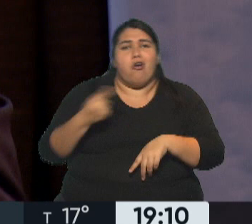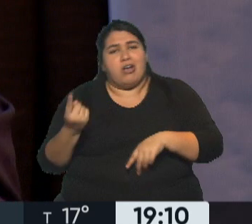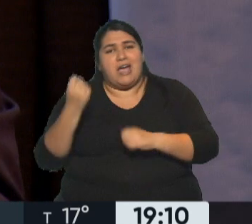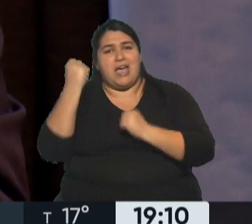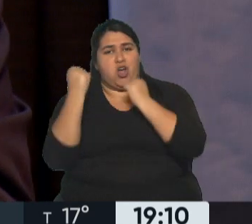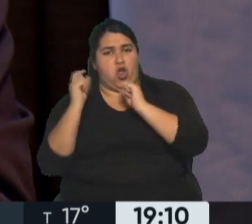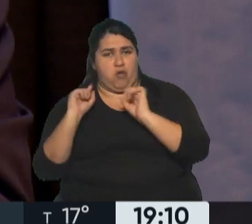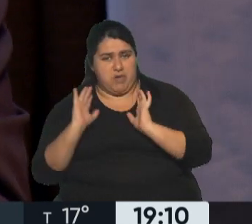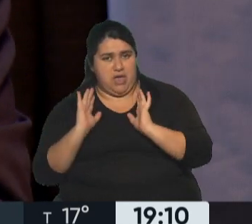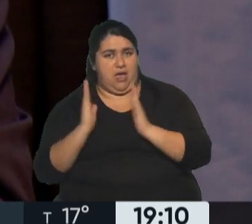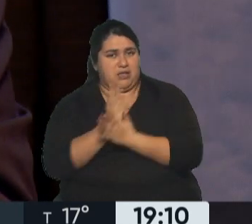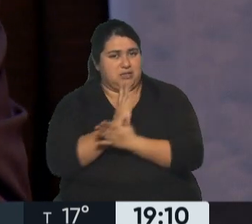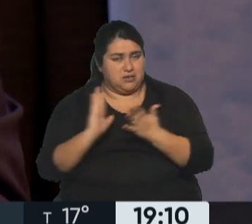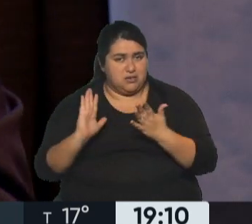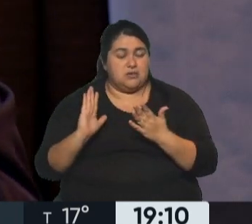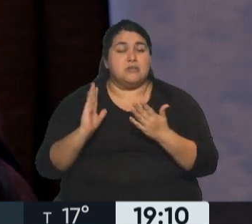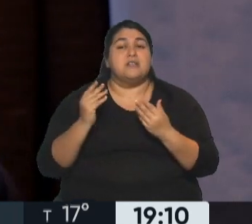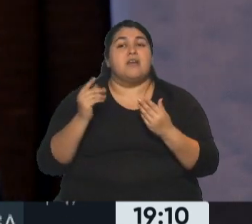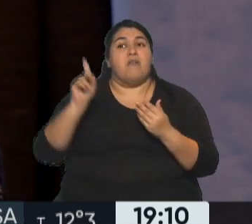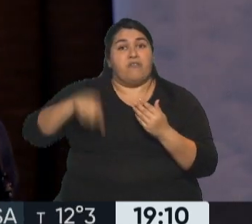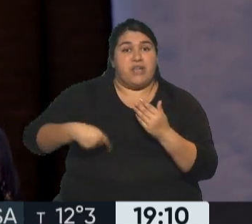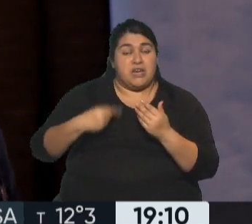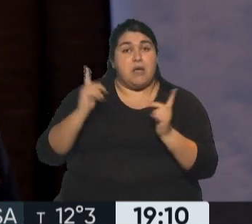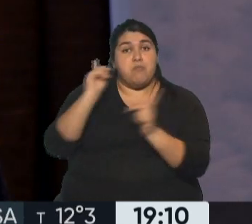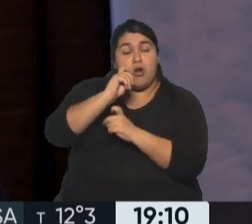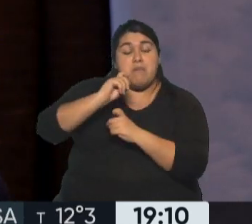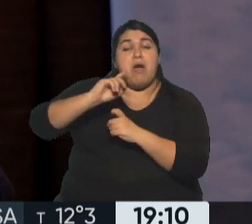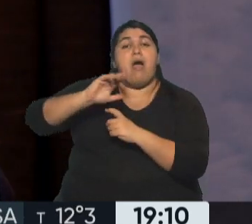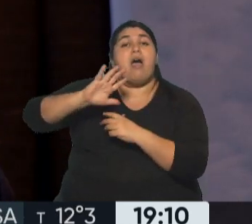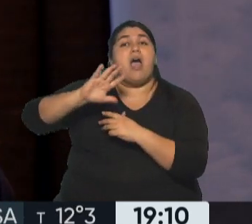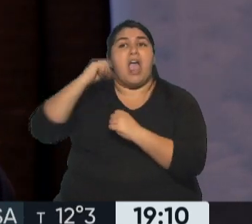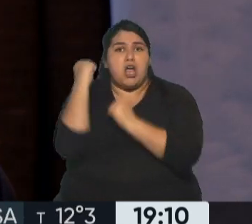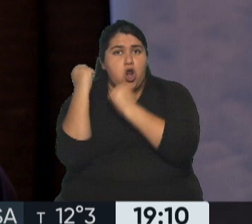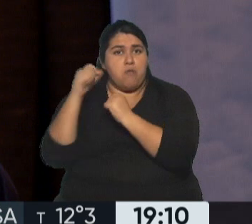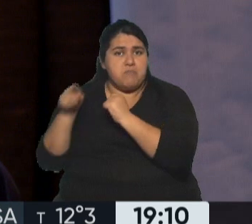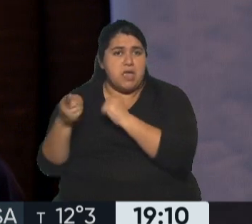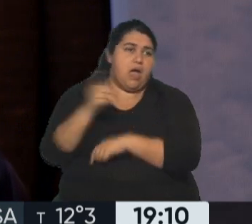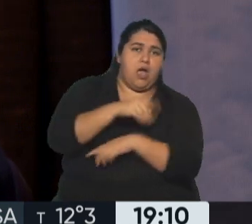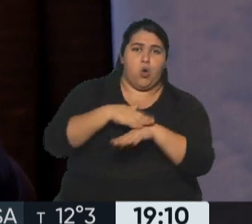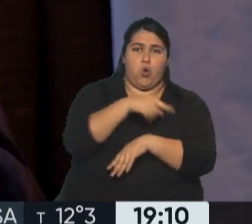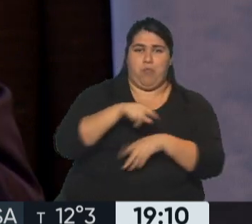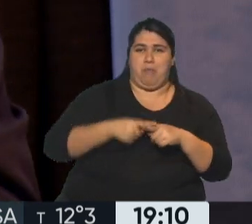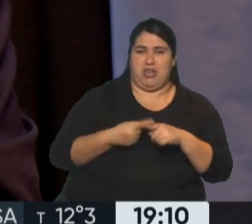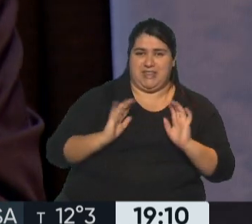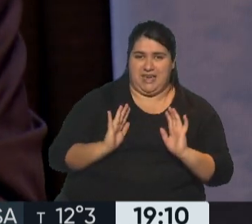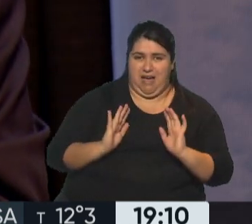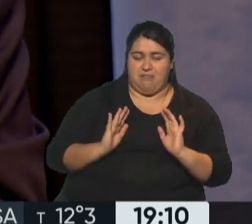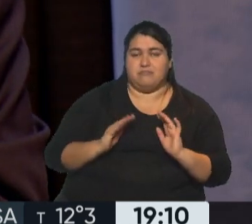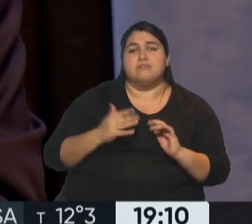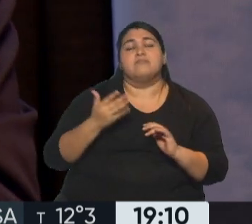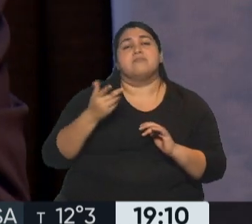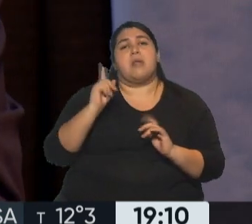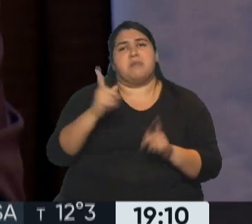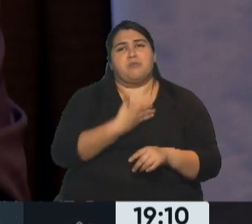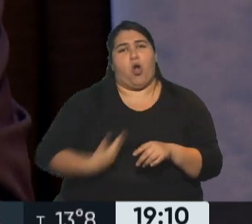cuestiones variables económicas lo que está provocando esta crisis, sino una cuestión de falta de definiciones, de credibilidad del propio